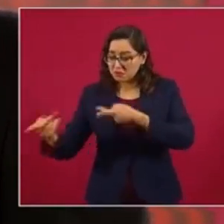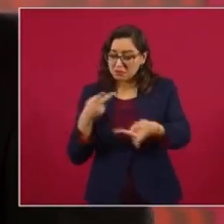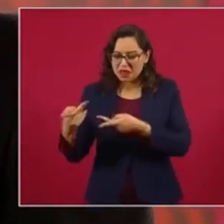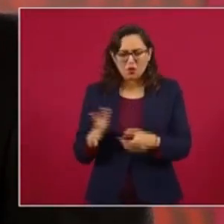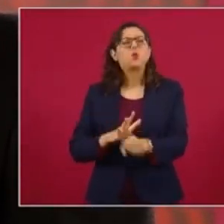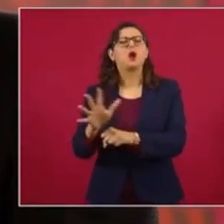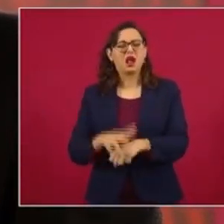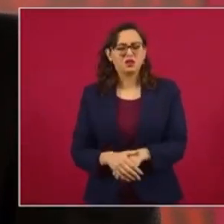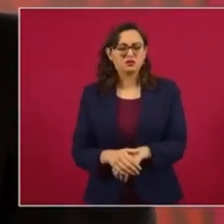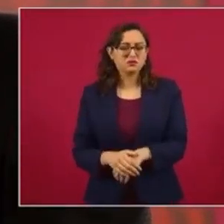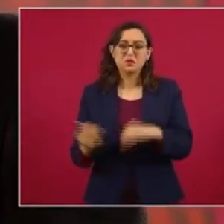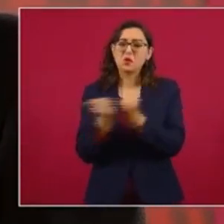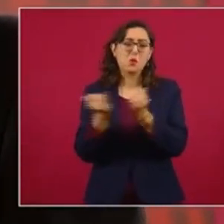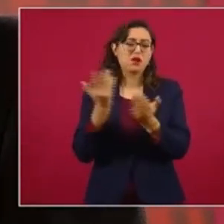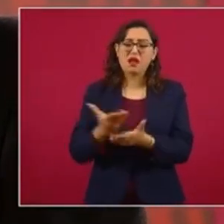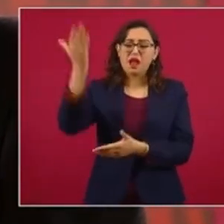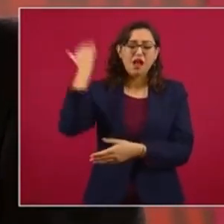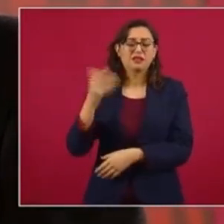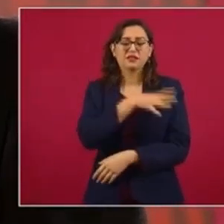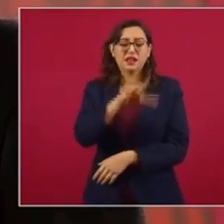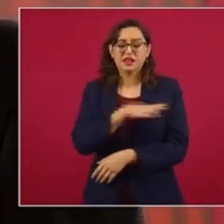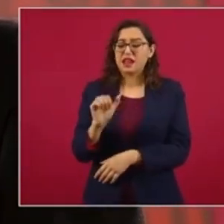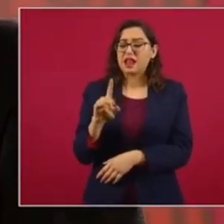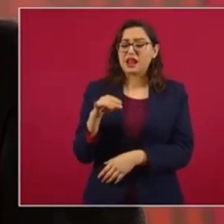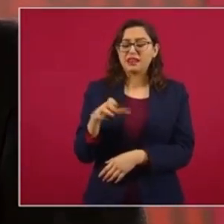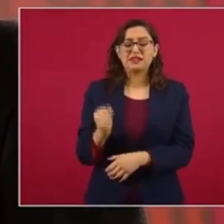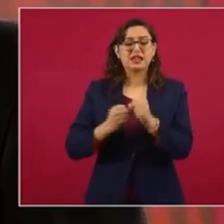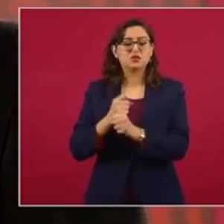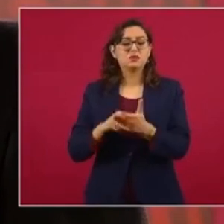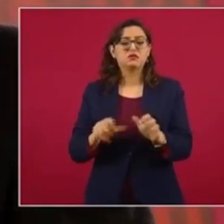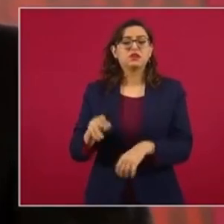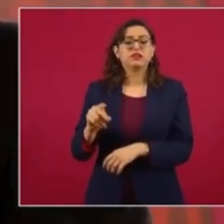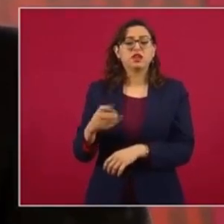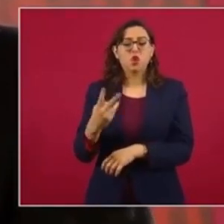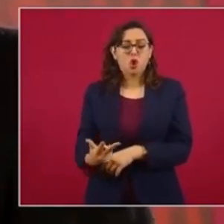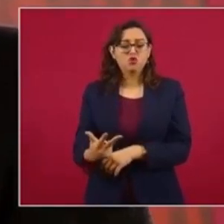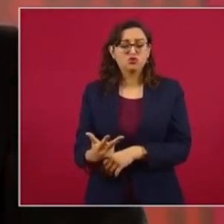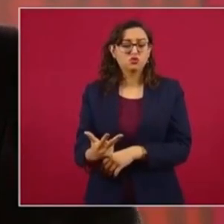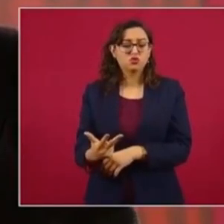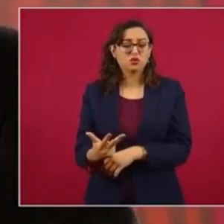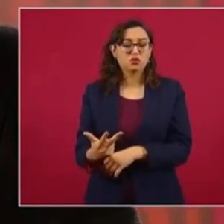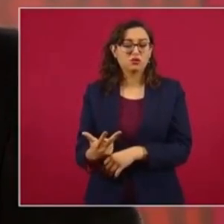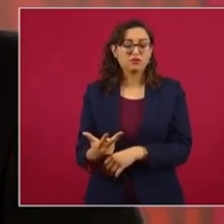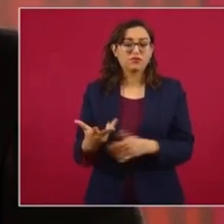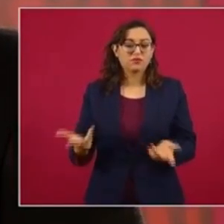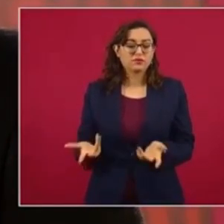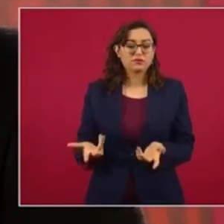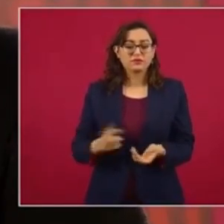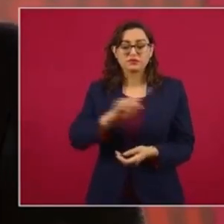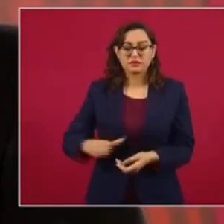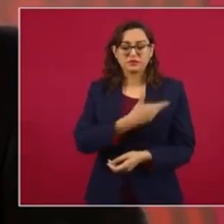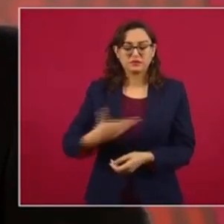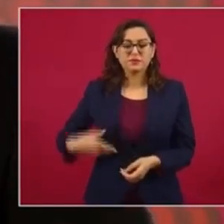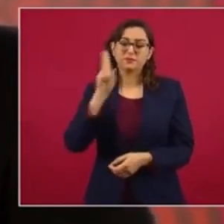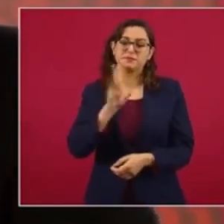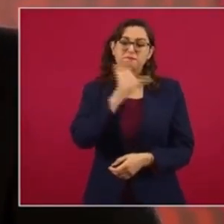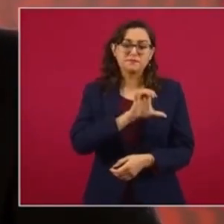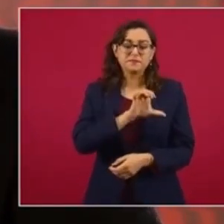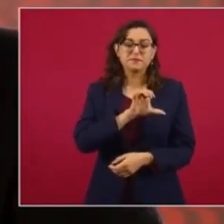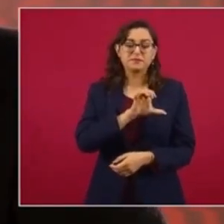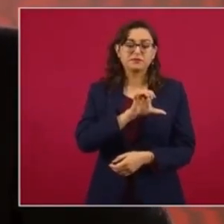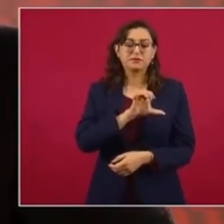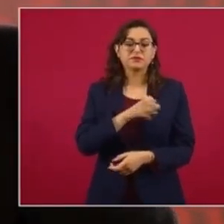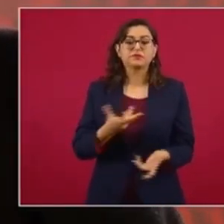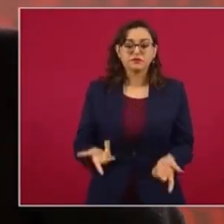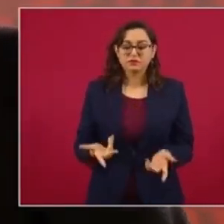inspira? En lo que hizo el general Cárdenas en el 38, que lo inició el presidente Venociano Carranza, cuando